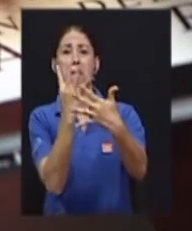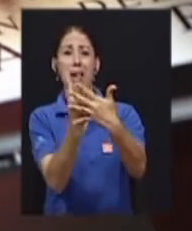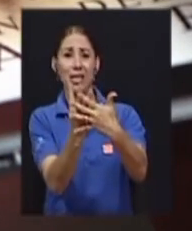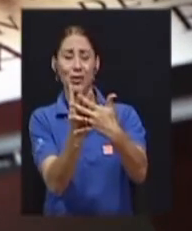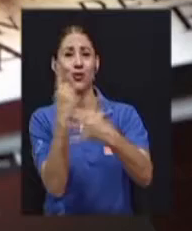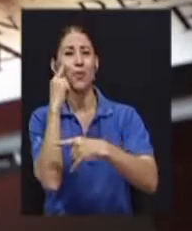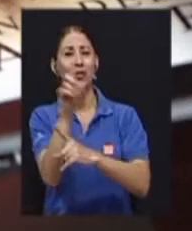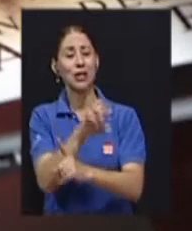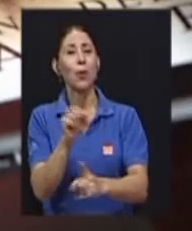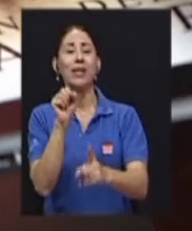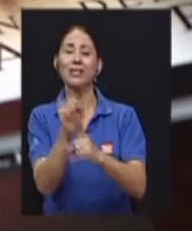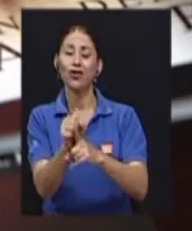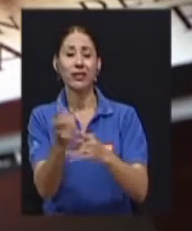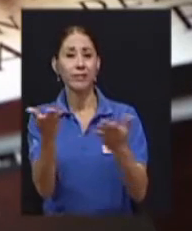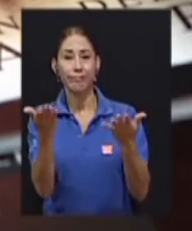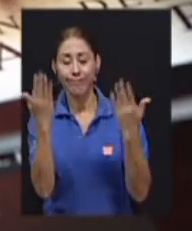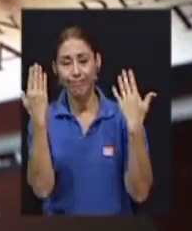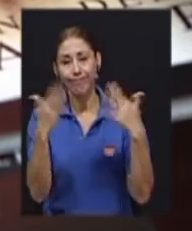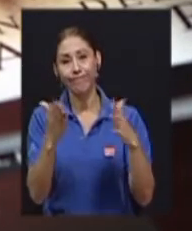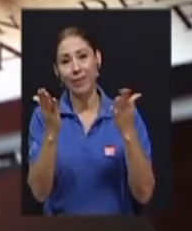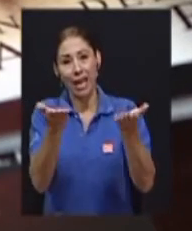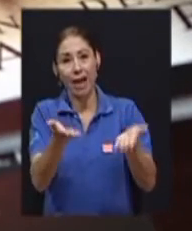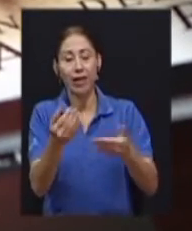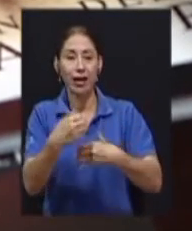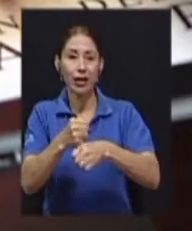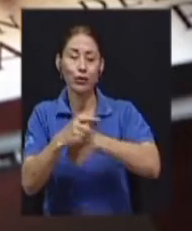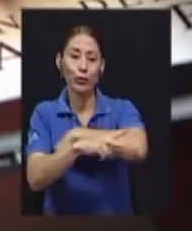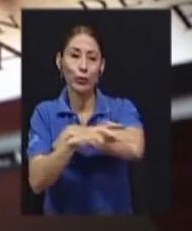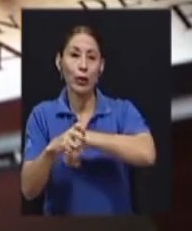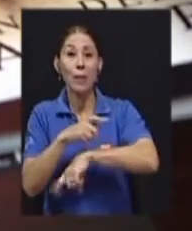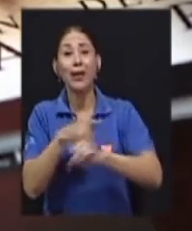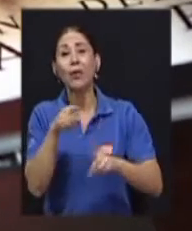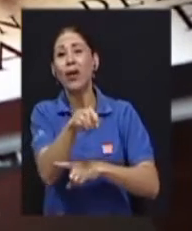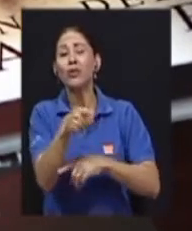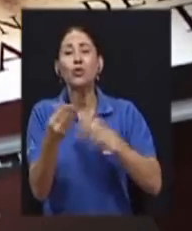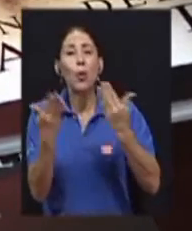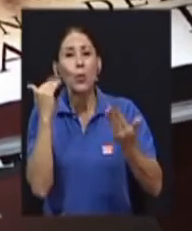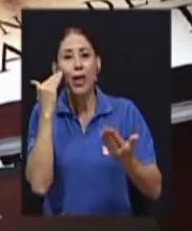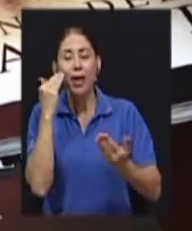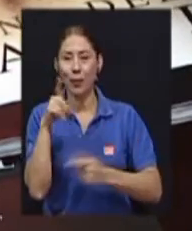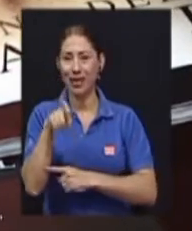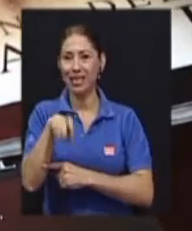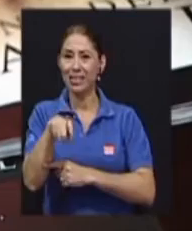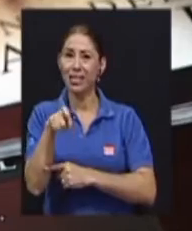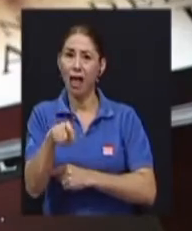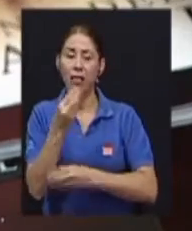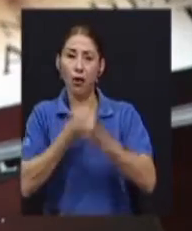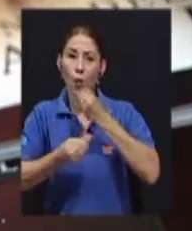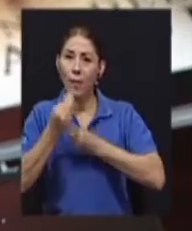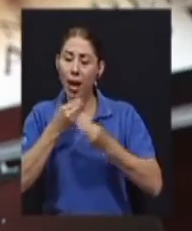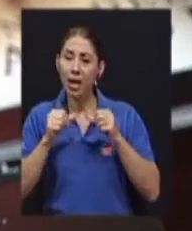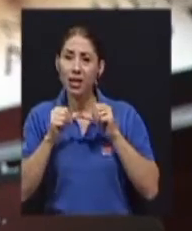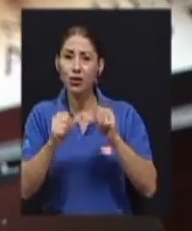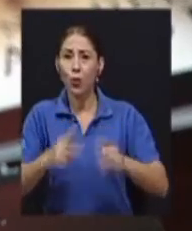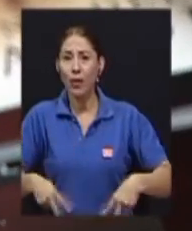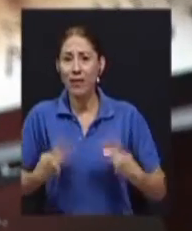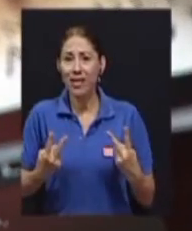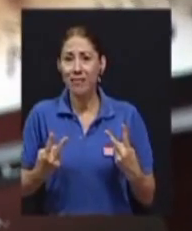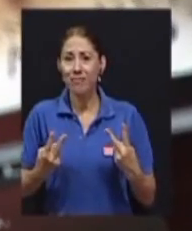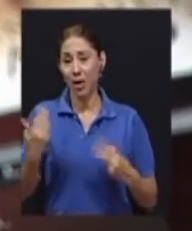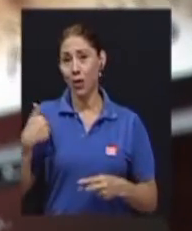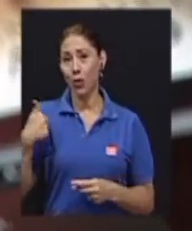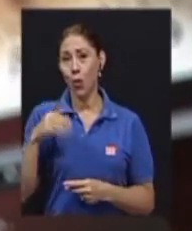movidos por la necesidad de comer, de sobrevivir. Y don Bosco decía, lo que necesitan estos